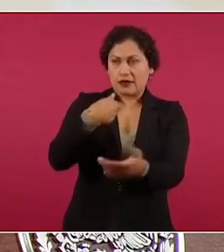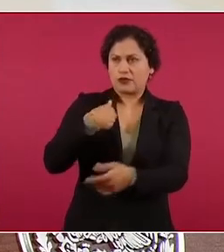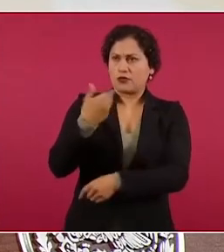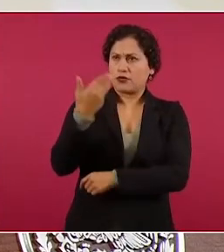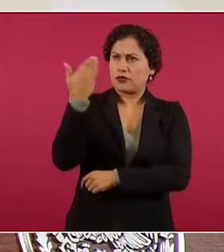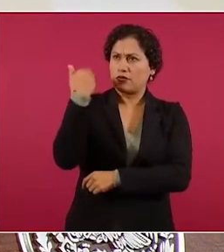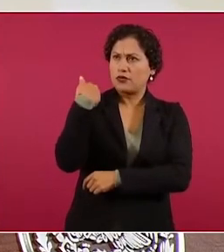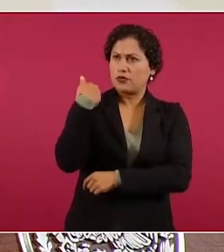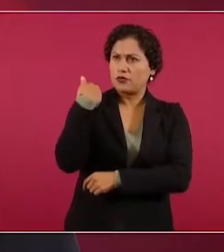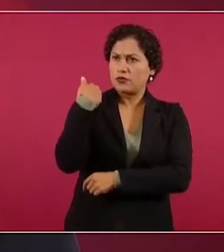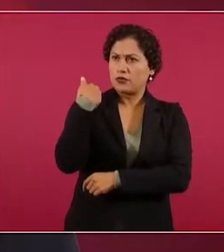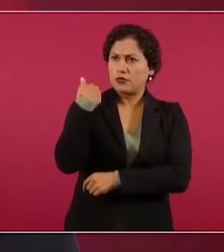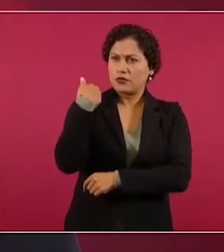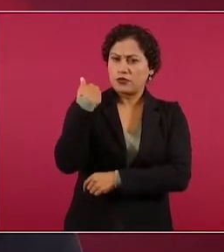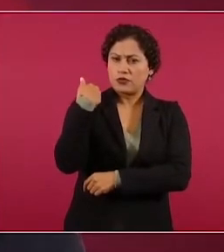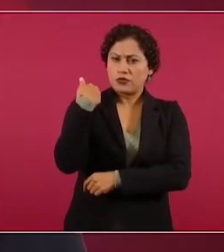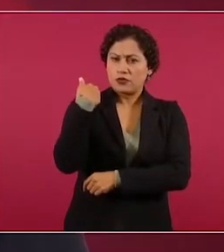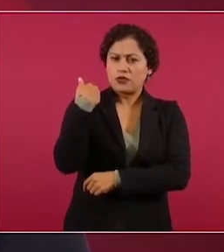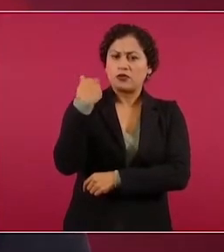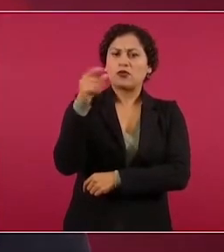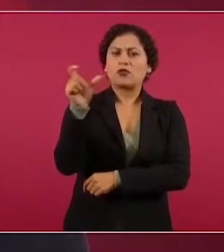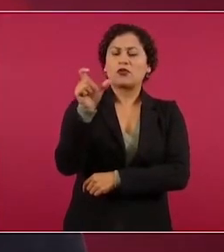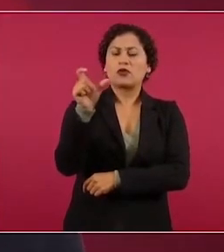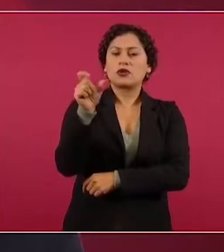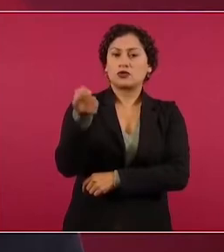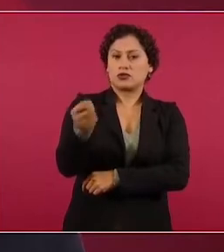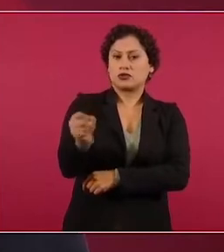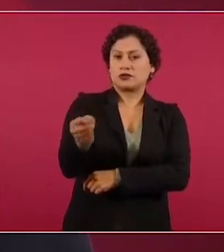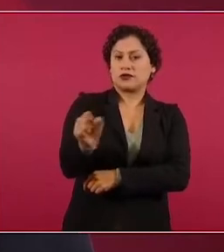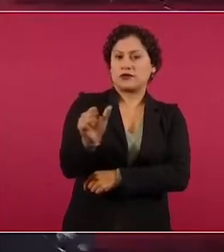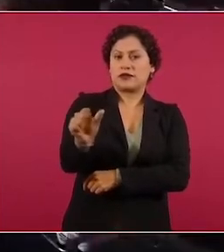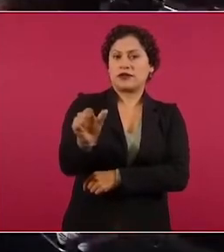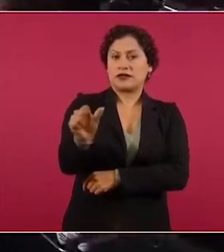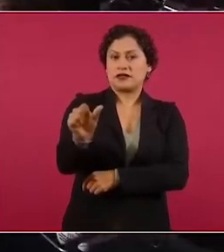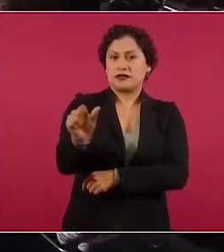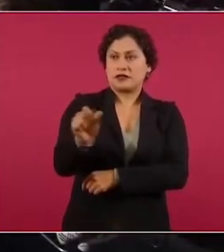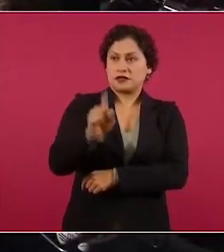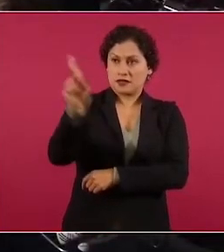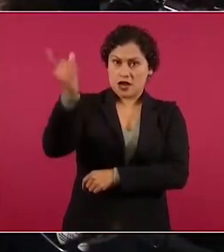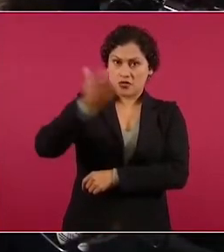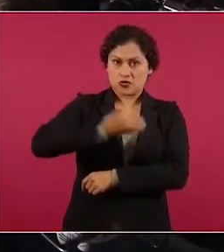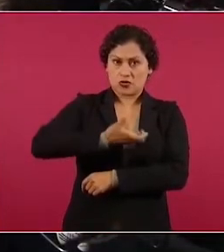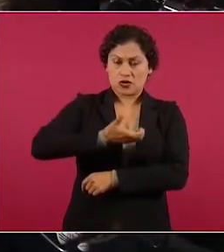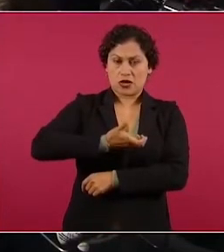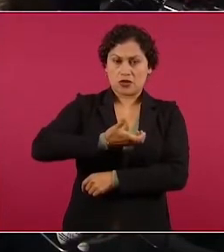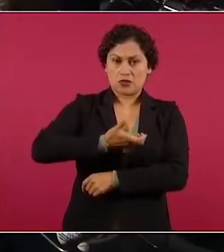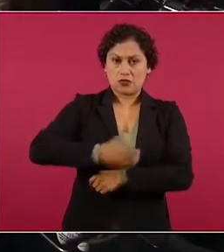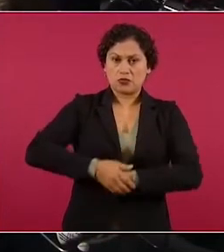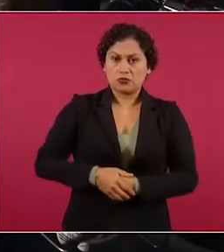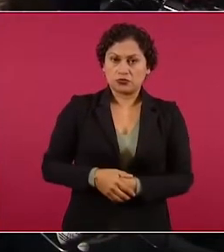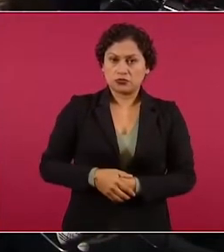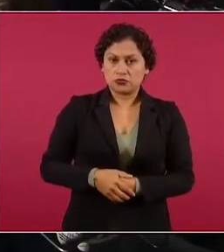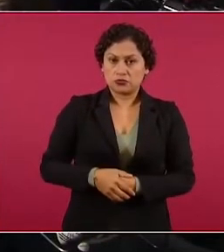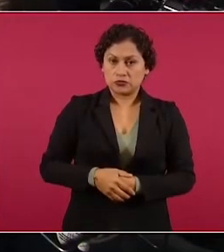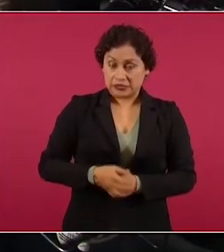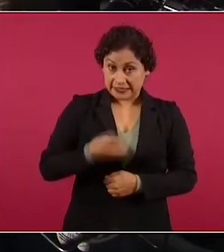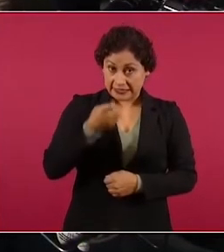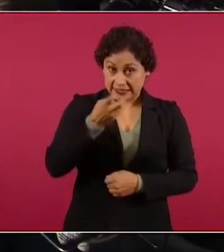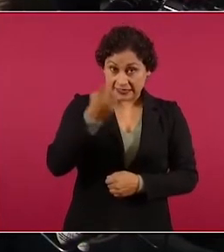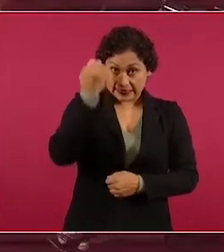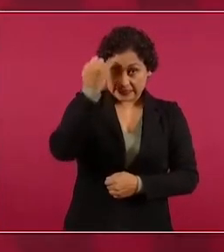el 16 de septiembre en el Zócalo y fue exactamente